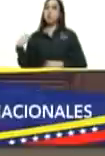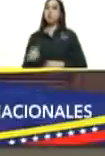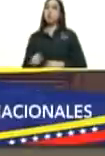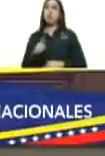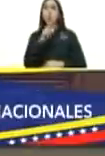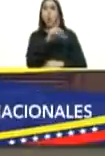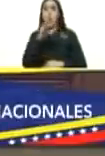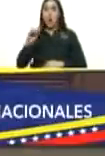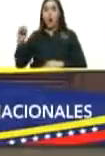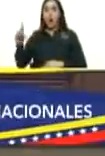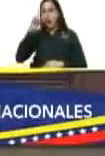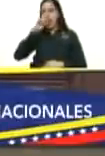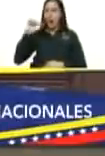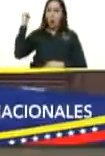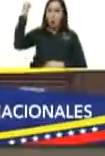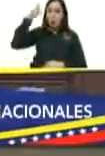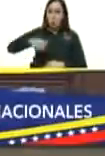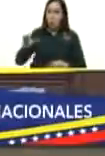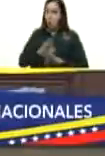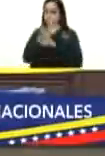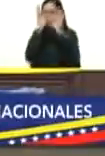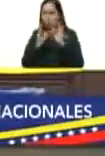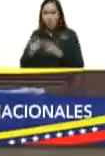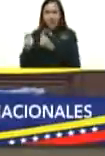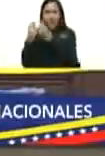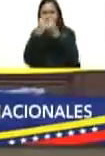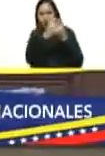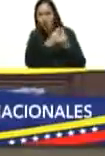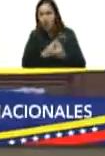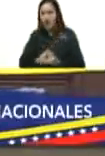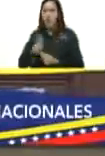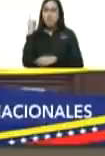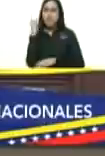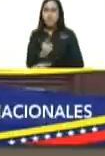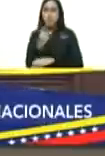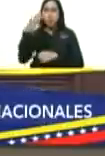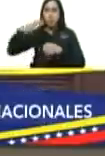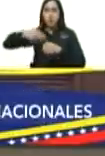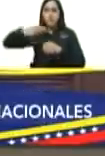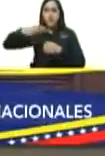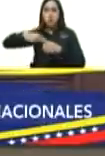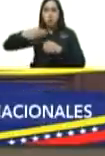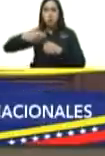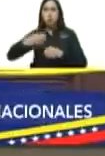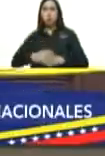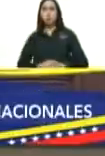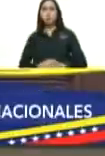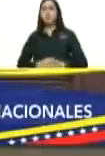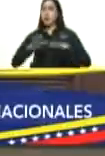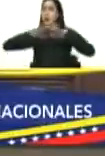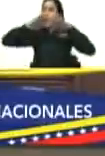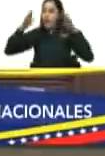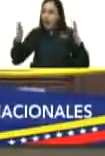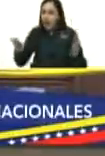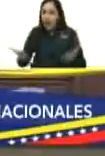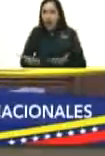años un modelo económico impuesto llaman en el mundo los